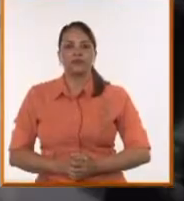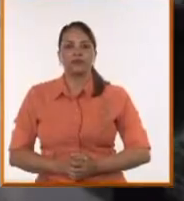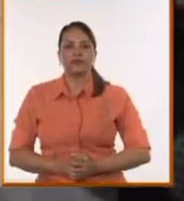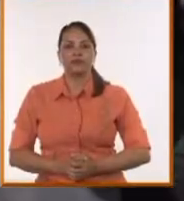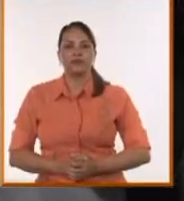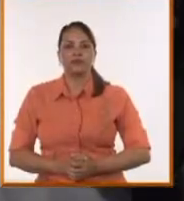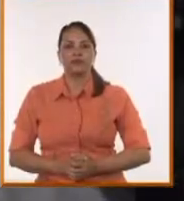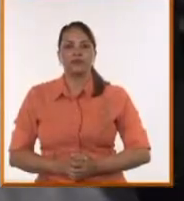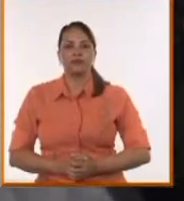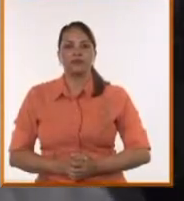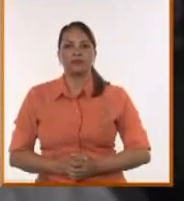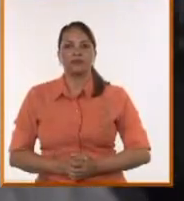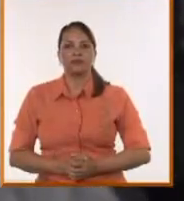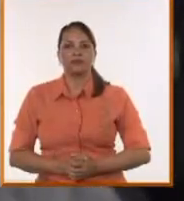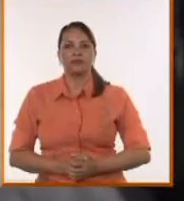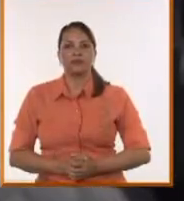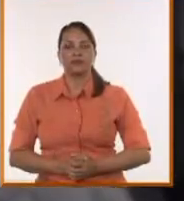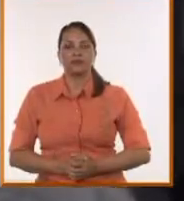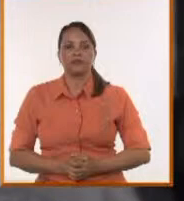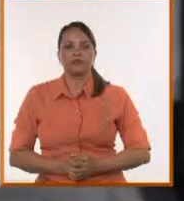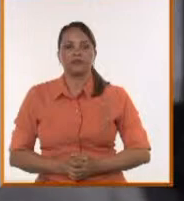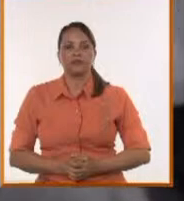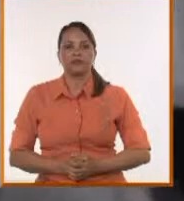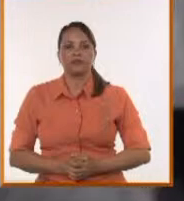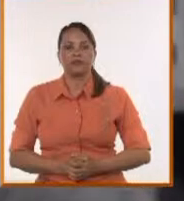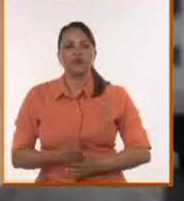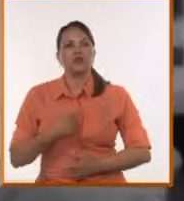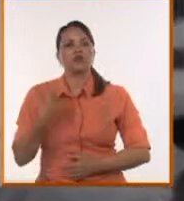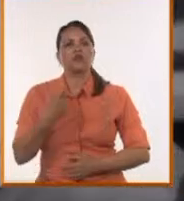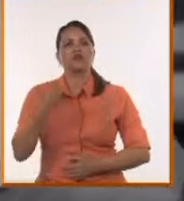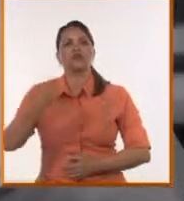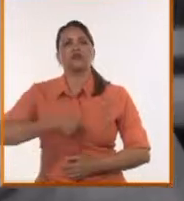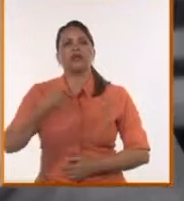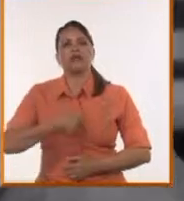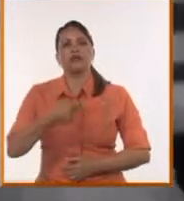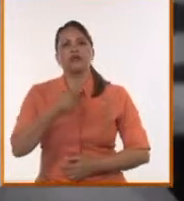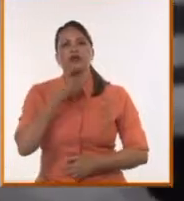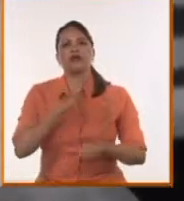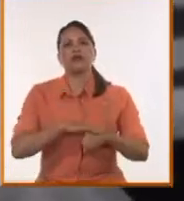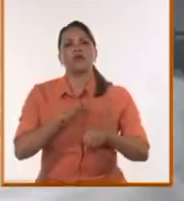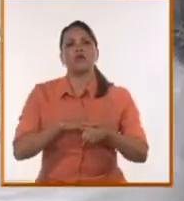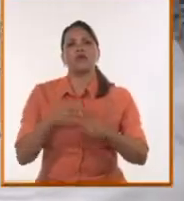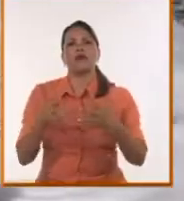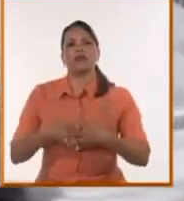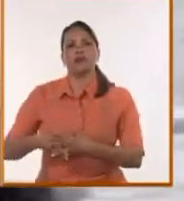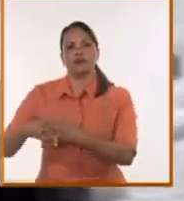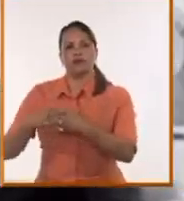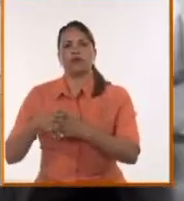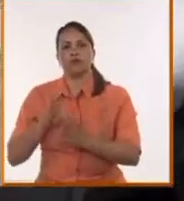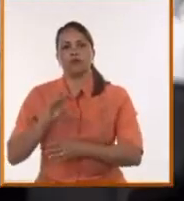Nosotros tenemos todo el derecho soberano de culpar al gobierno de los Estados Unidos.